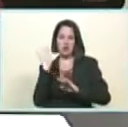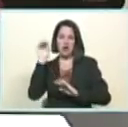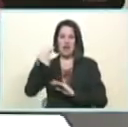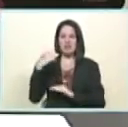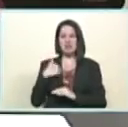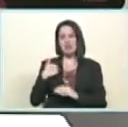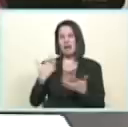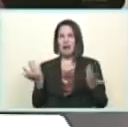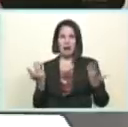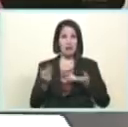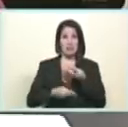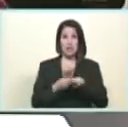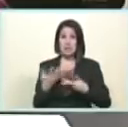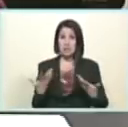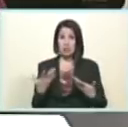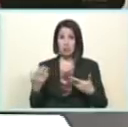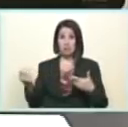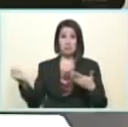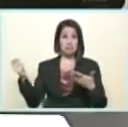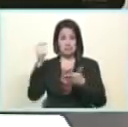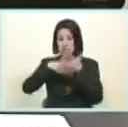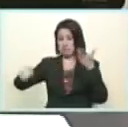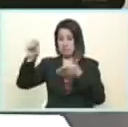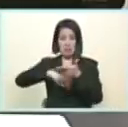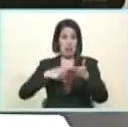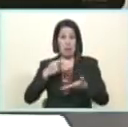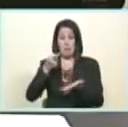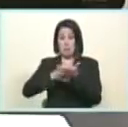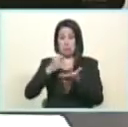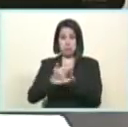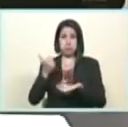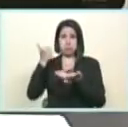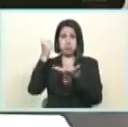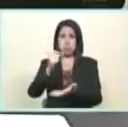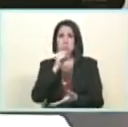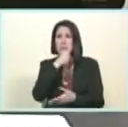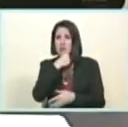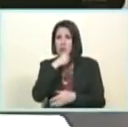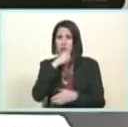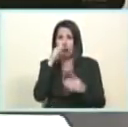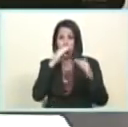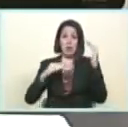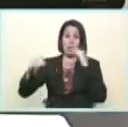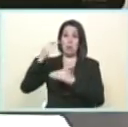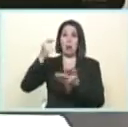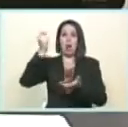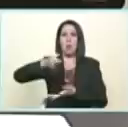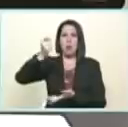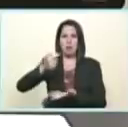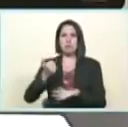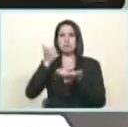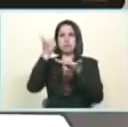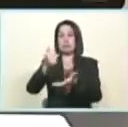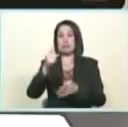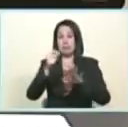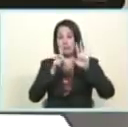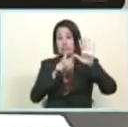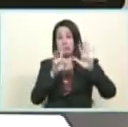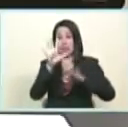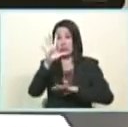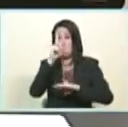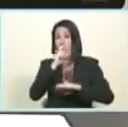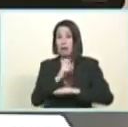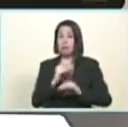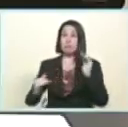en Argentina? eliminando las pensiones subiendo la edad de pensión y jubilación de 60 a 65 años lo están